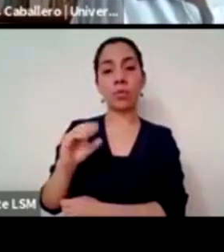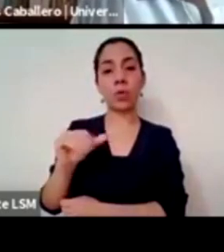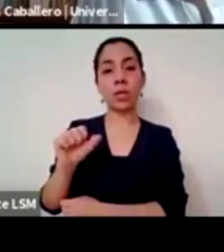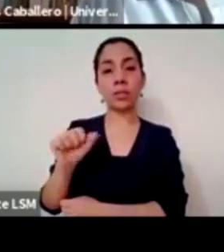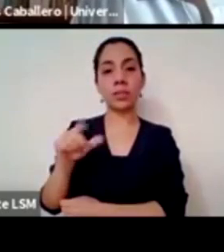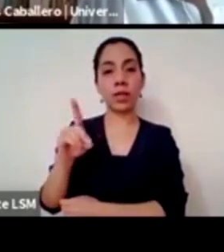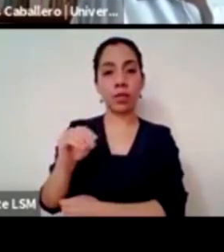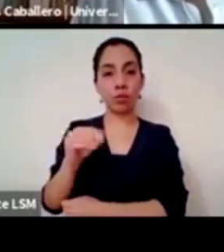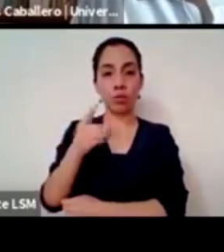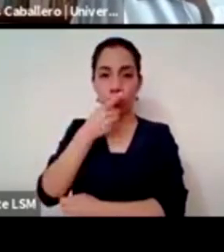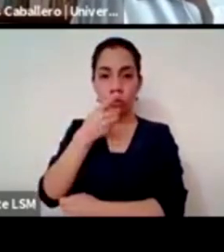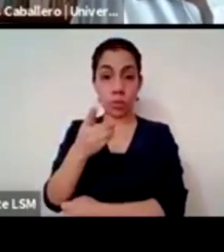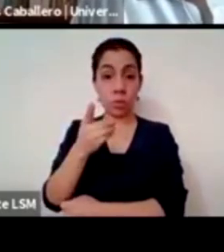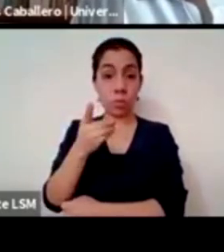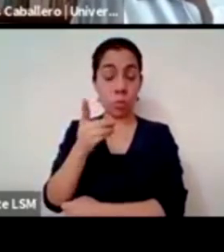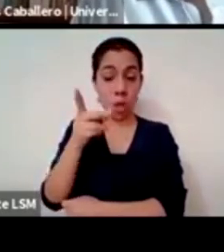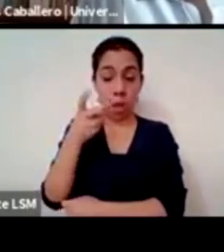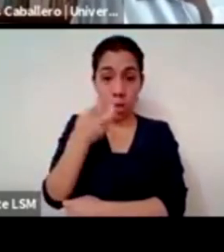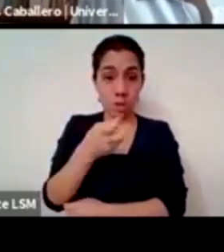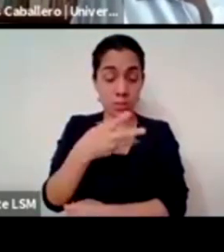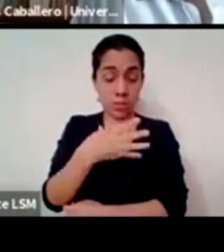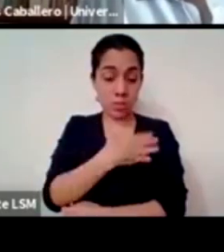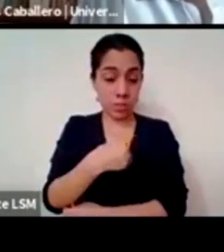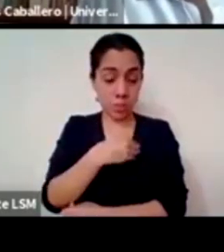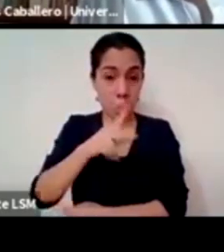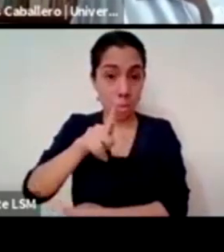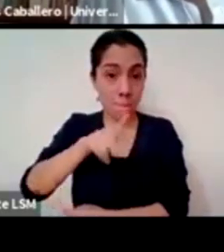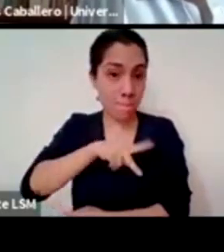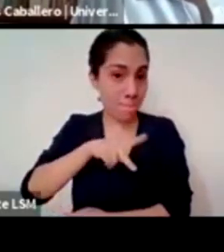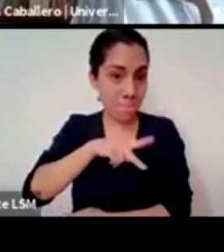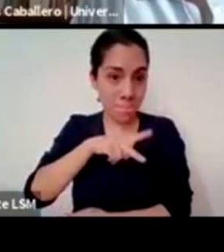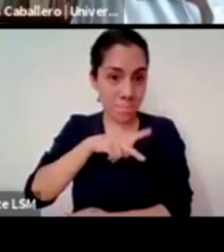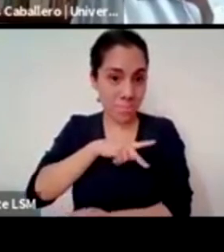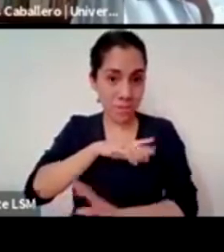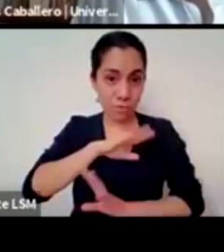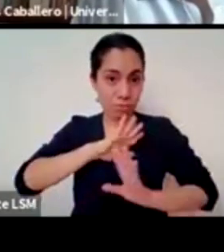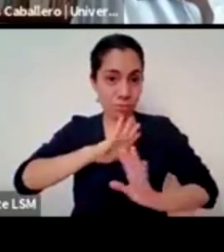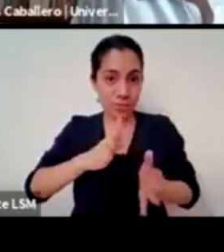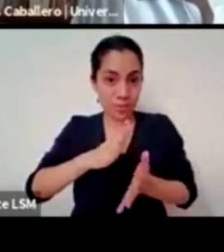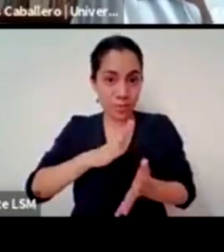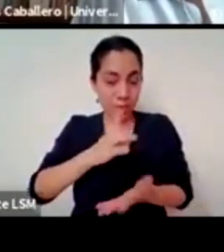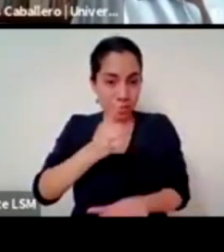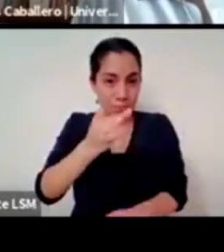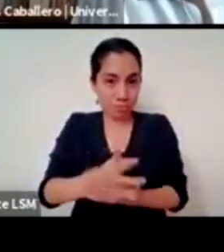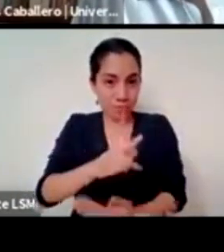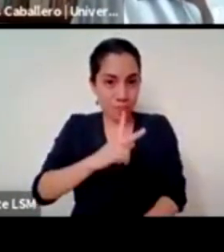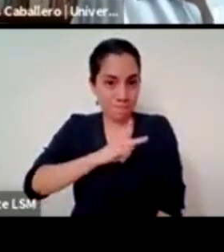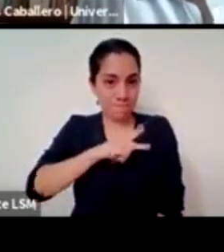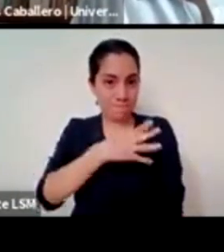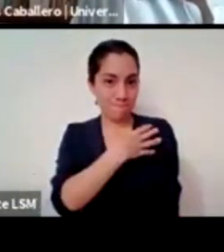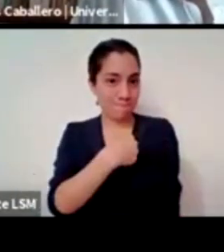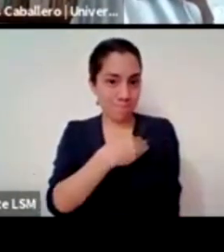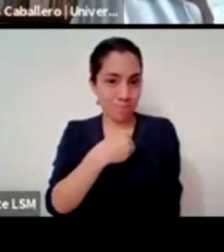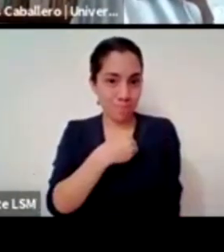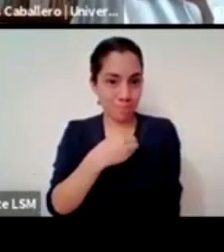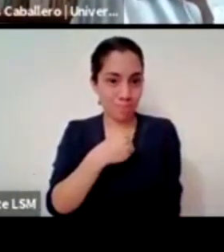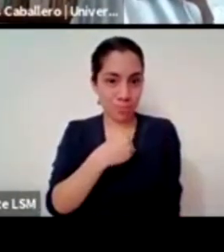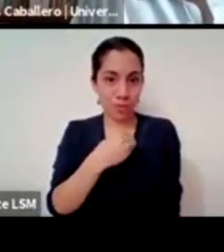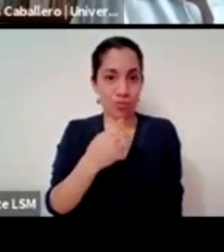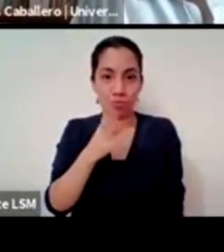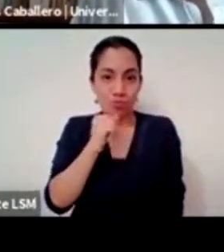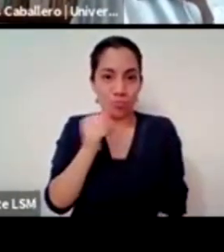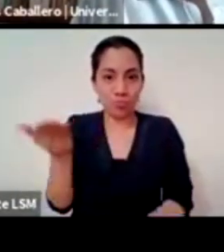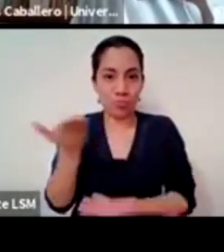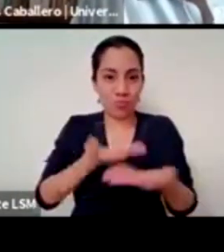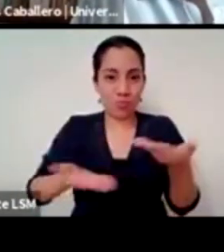y eso es incontrovertible claro yo le respondí en un artículo con el gran